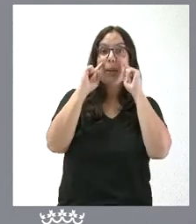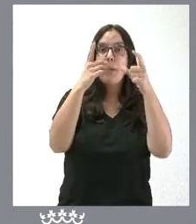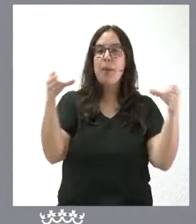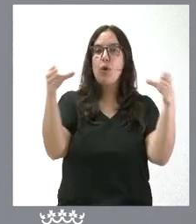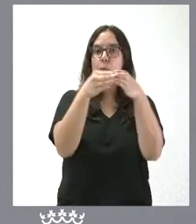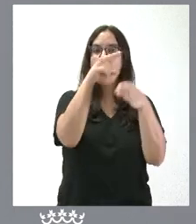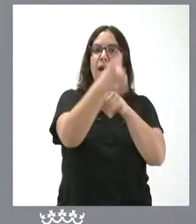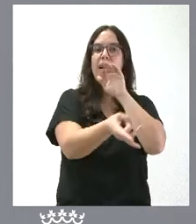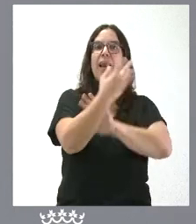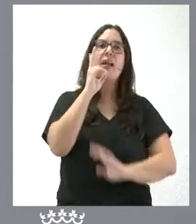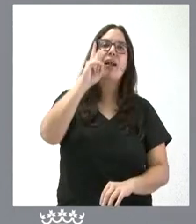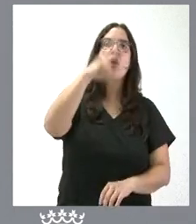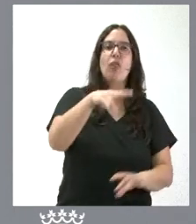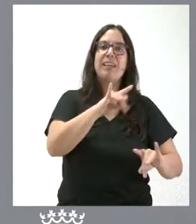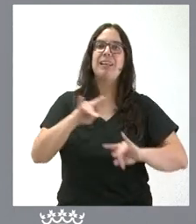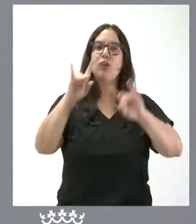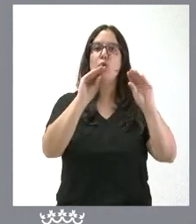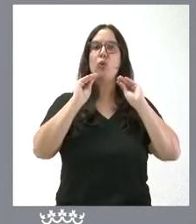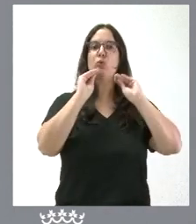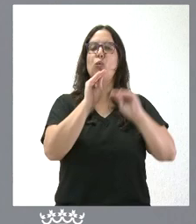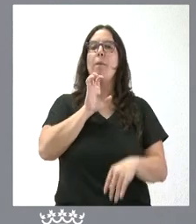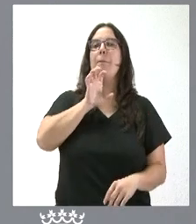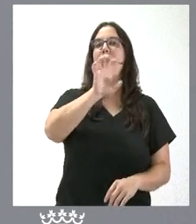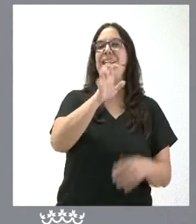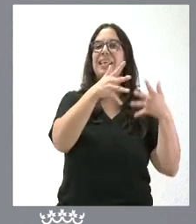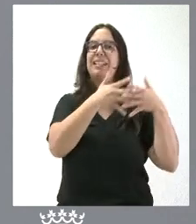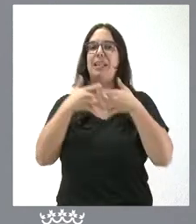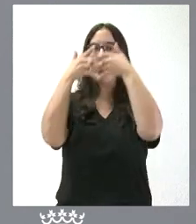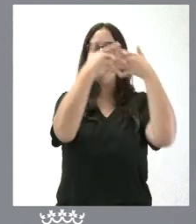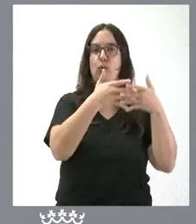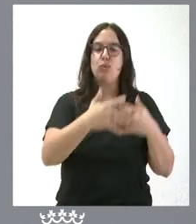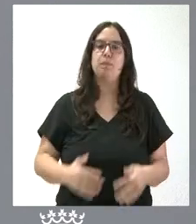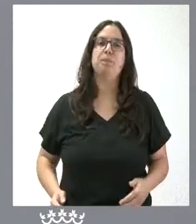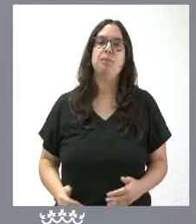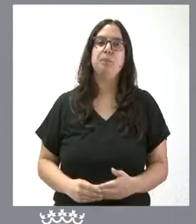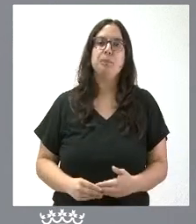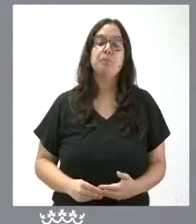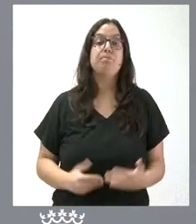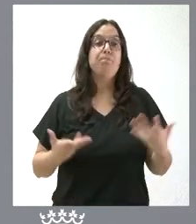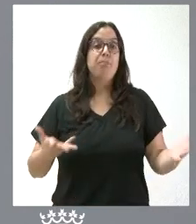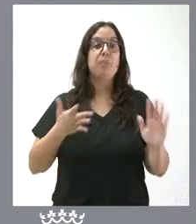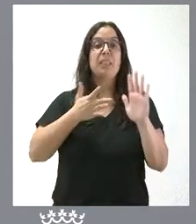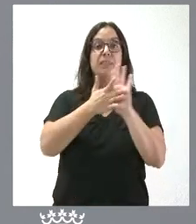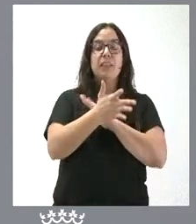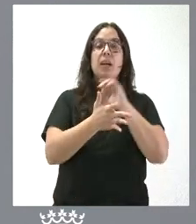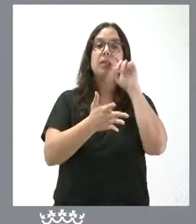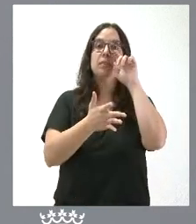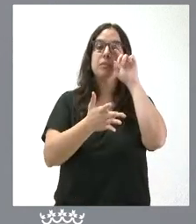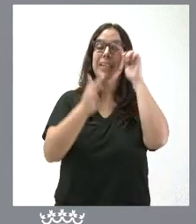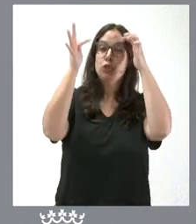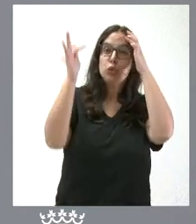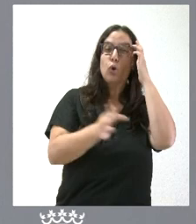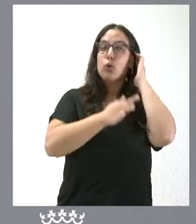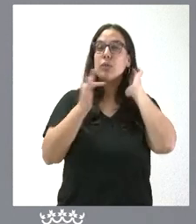tipo reconocida en territorio estadounidense. De esta forma, el total